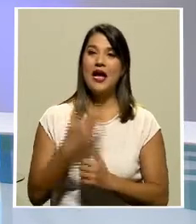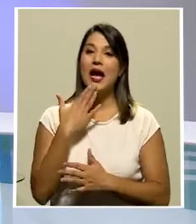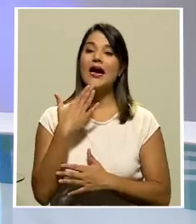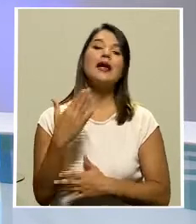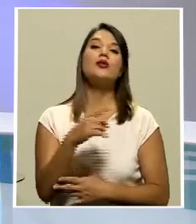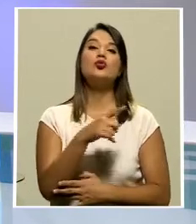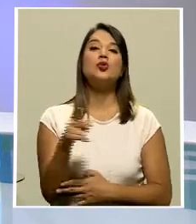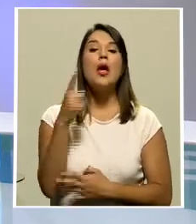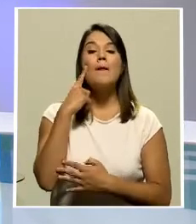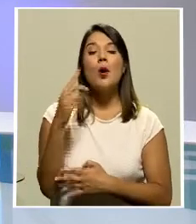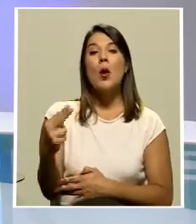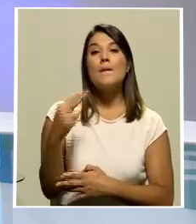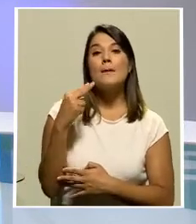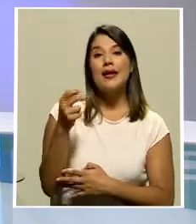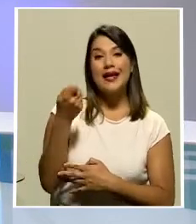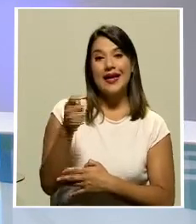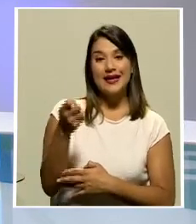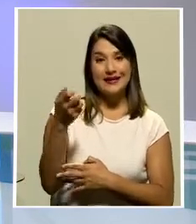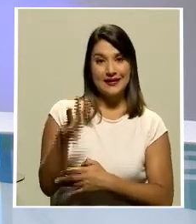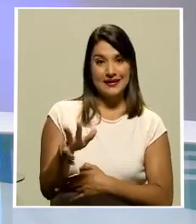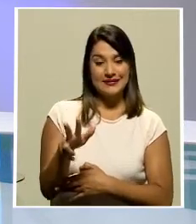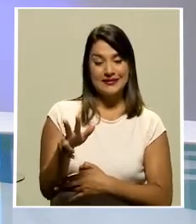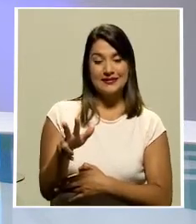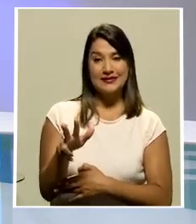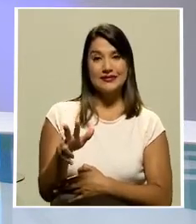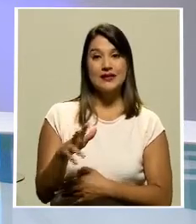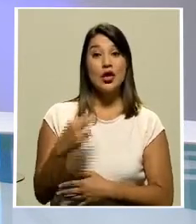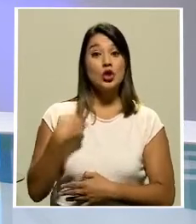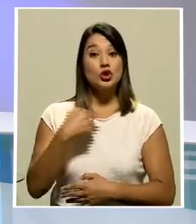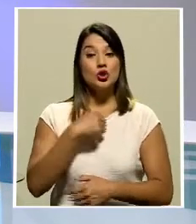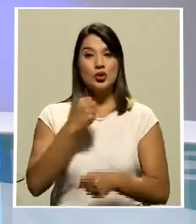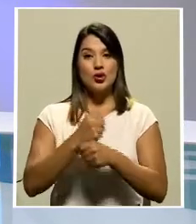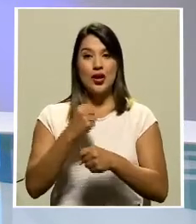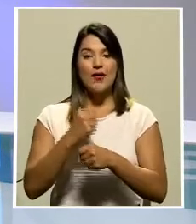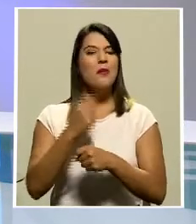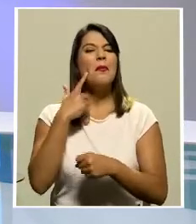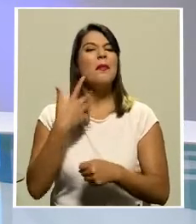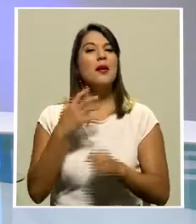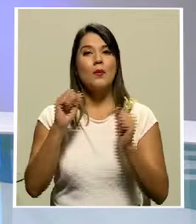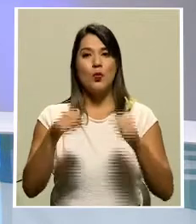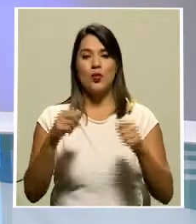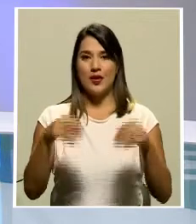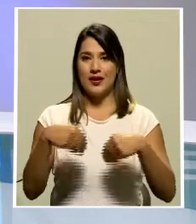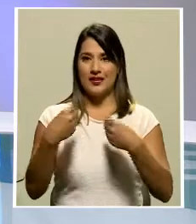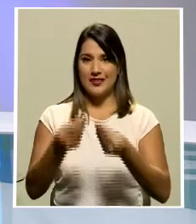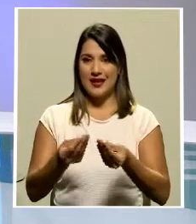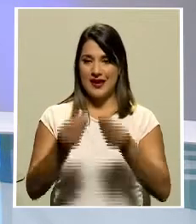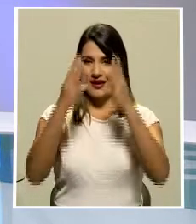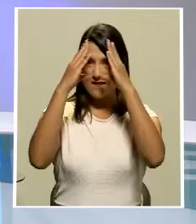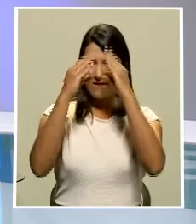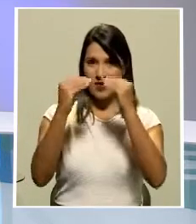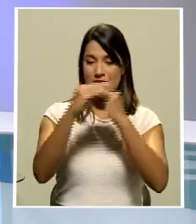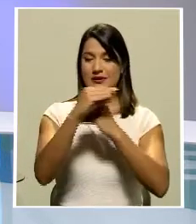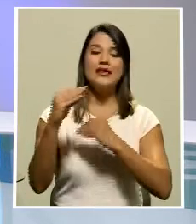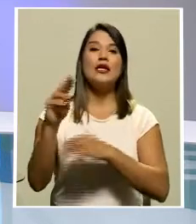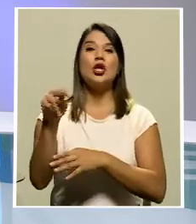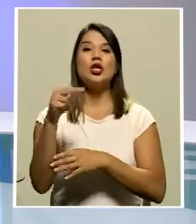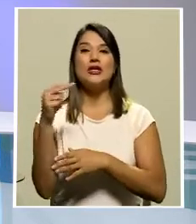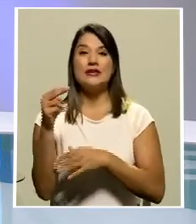por informarse con la señal de Canal 13 trabajamos para darle noticias y contexto